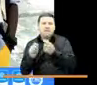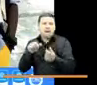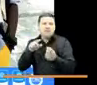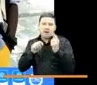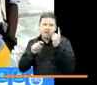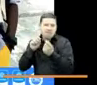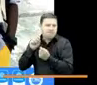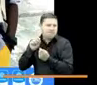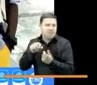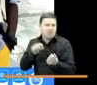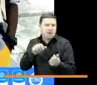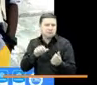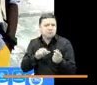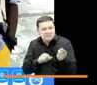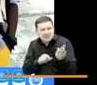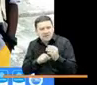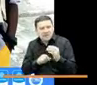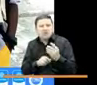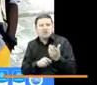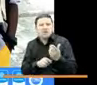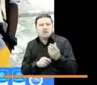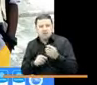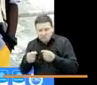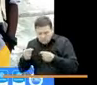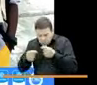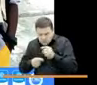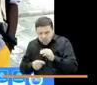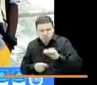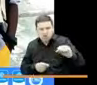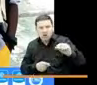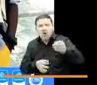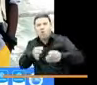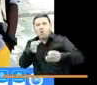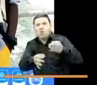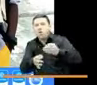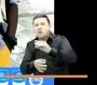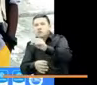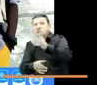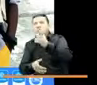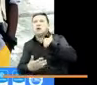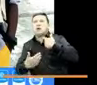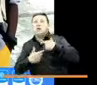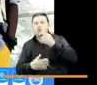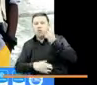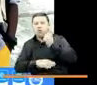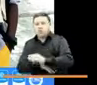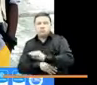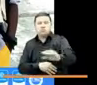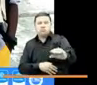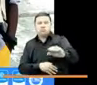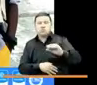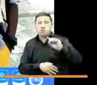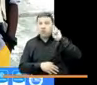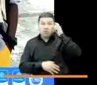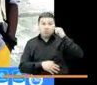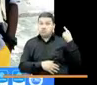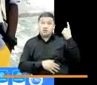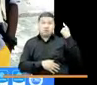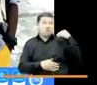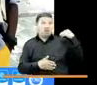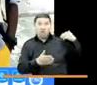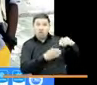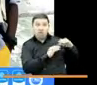entregamos allí tanto por vía administrativa como por vía judicial, cumpliéndole a las víctimas. En ningún gobierno, en ningún